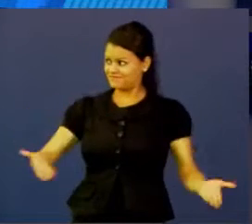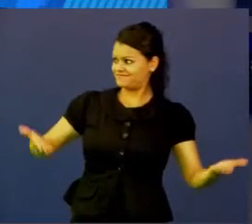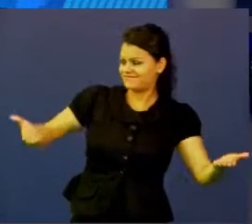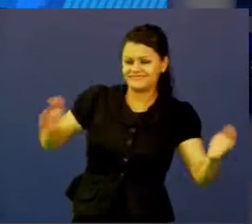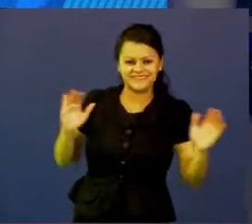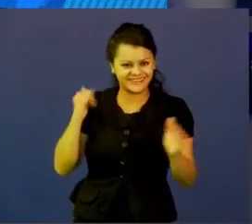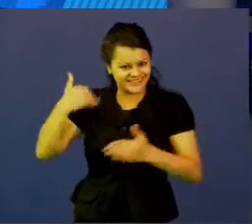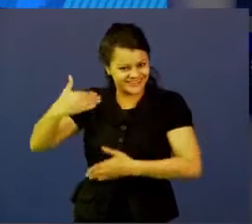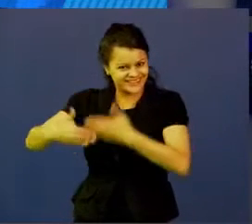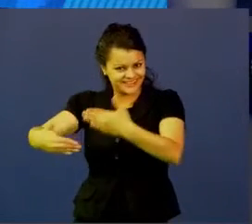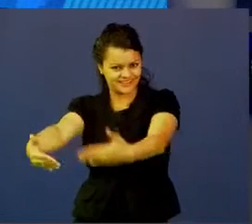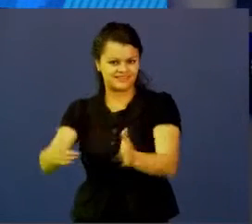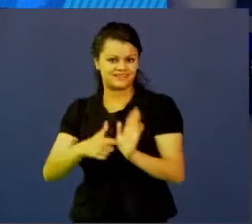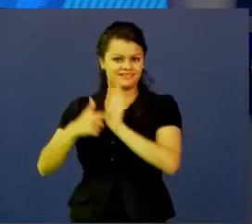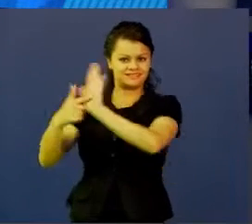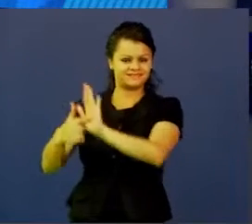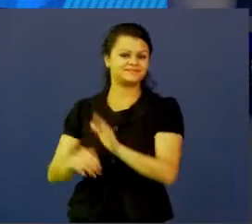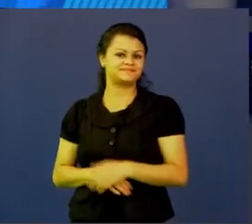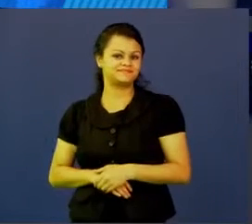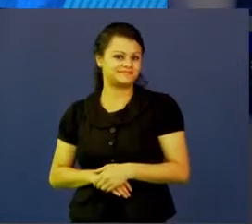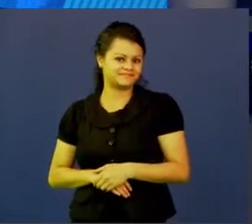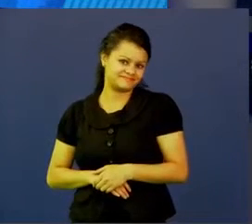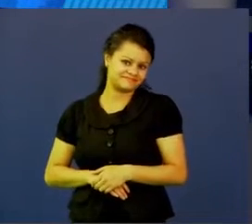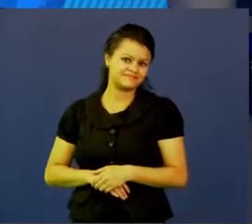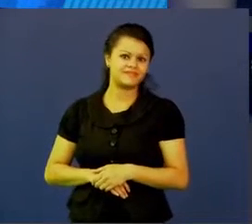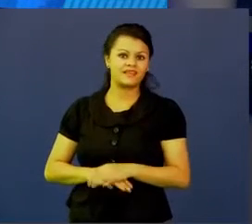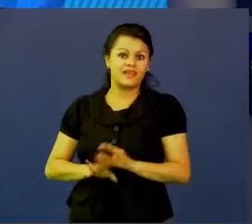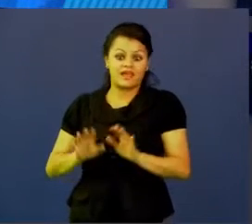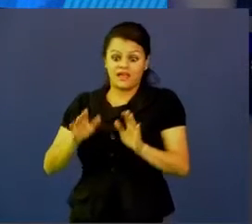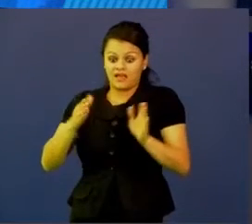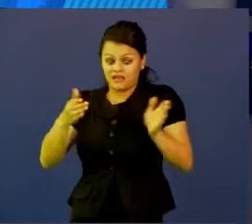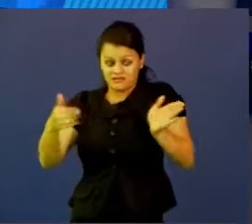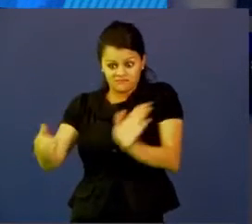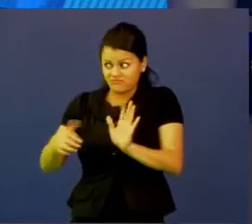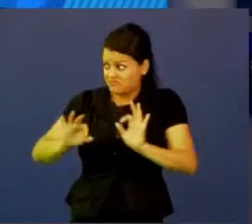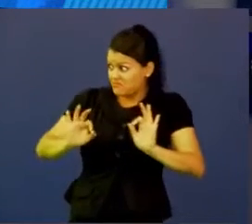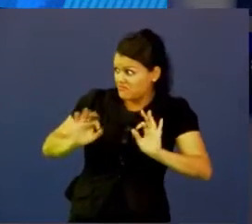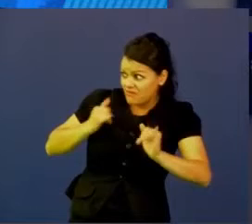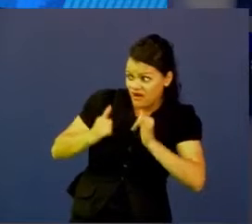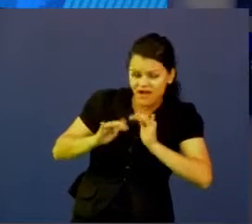maqueta, hasta ya pues la construcción real.